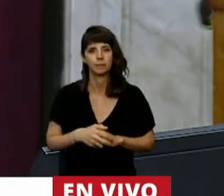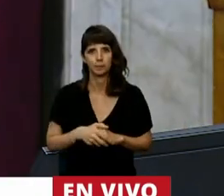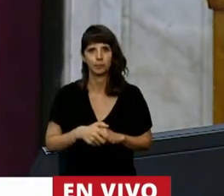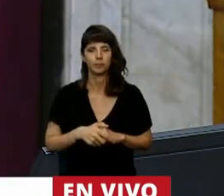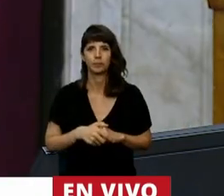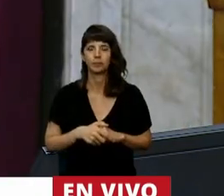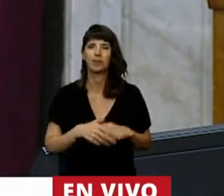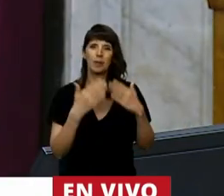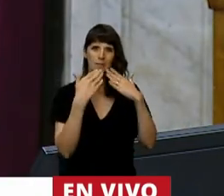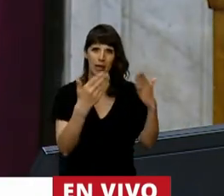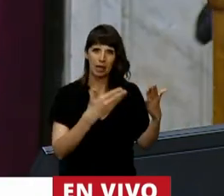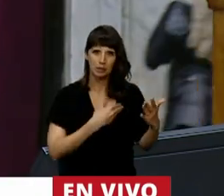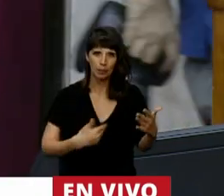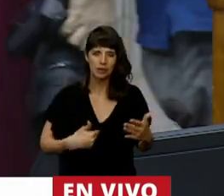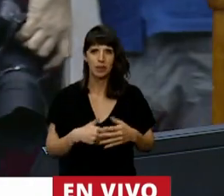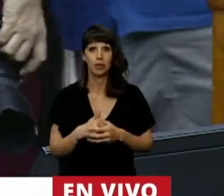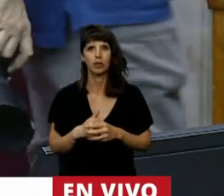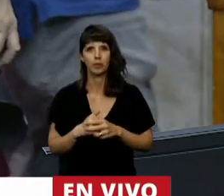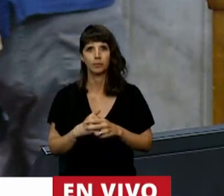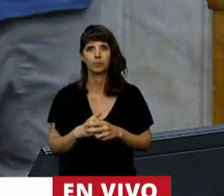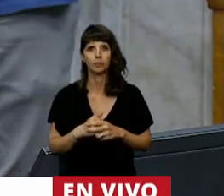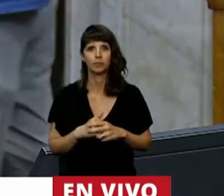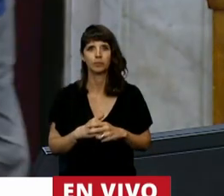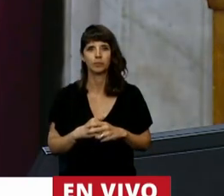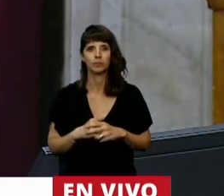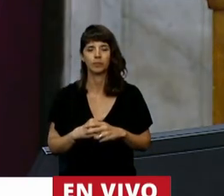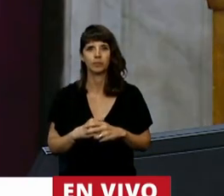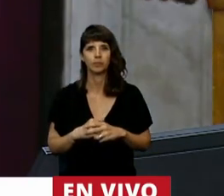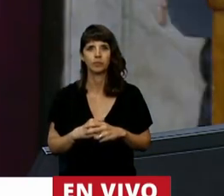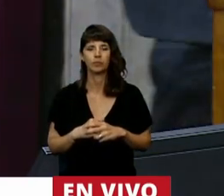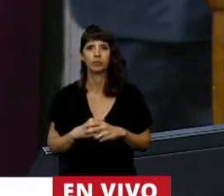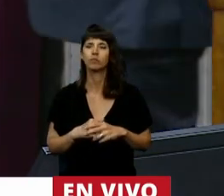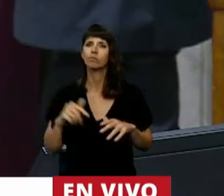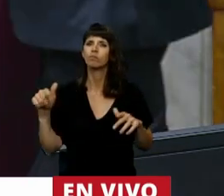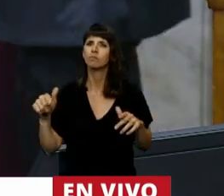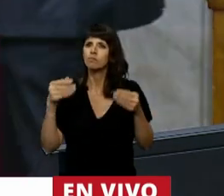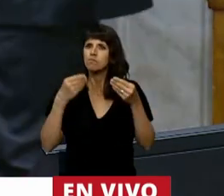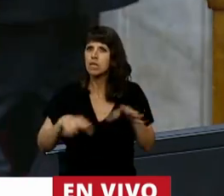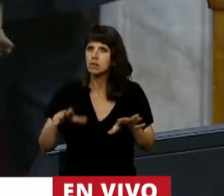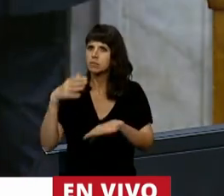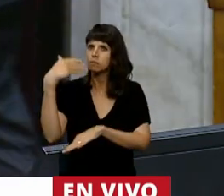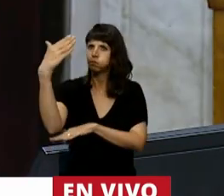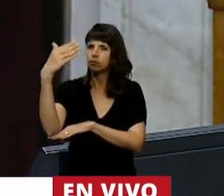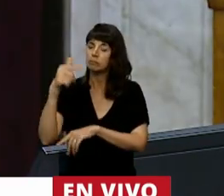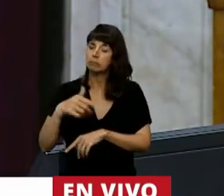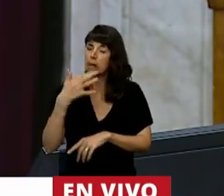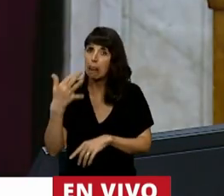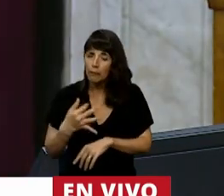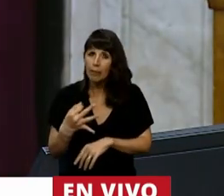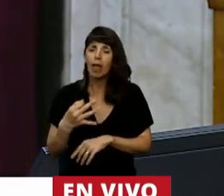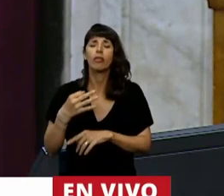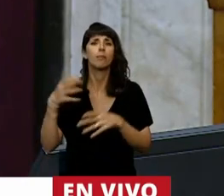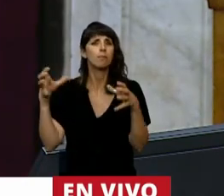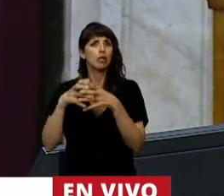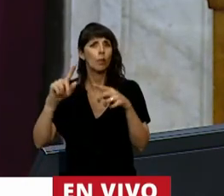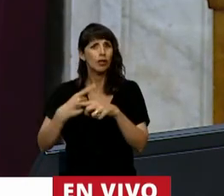Muchas gracias, señor Presidente. Como introducción me cuesta creer que el kirchnerismo gobernó